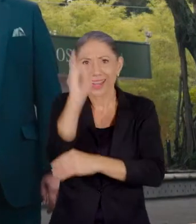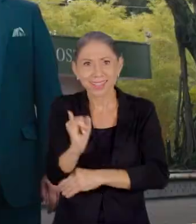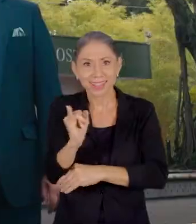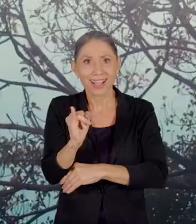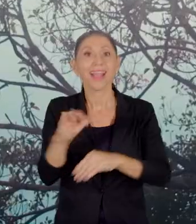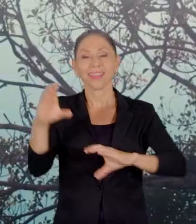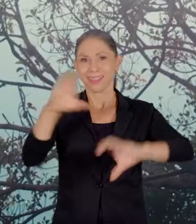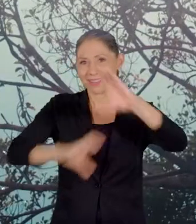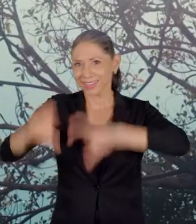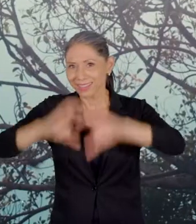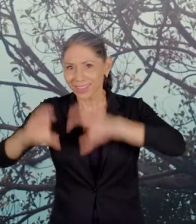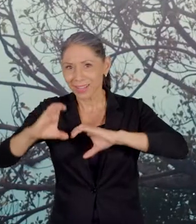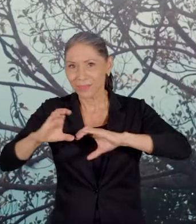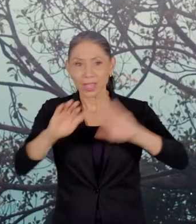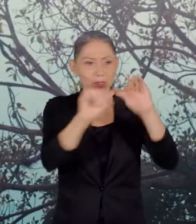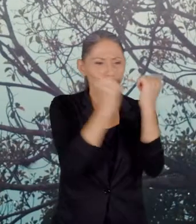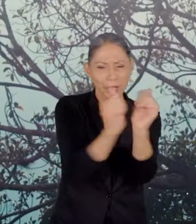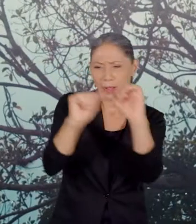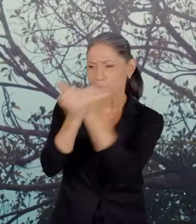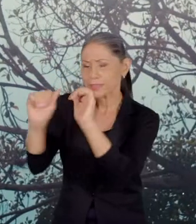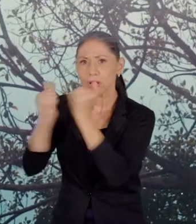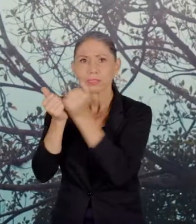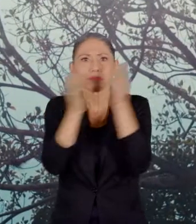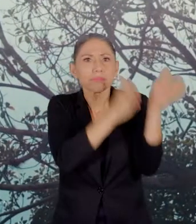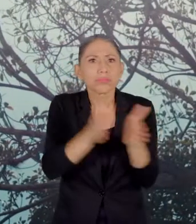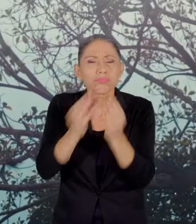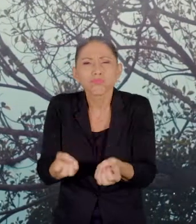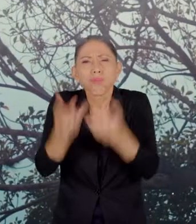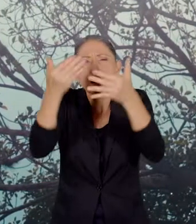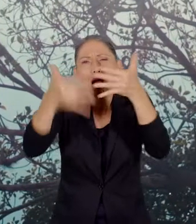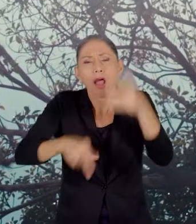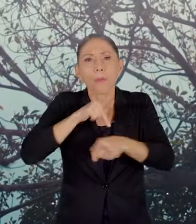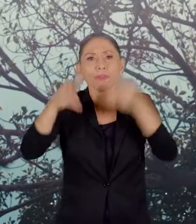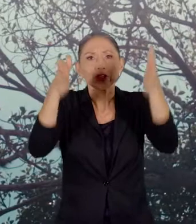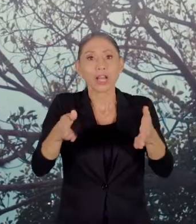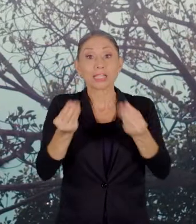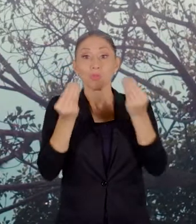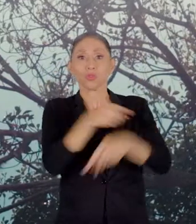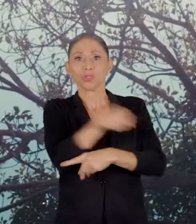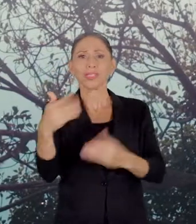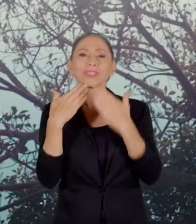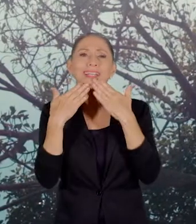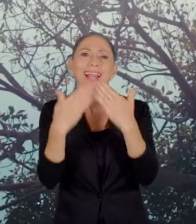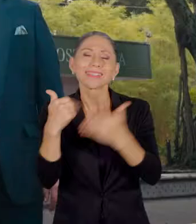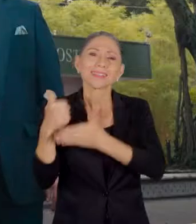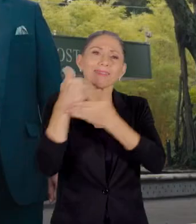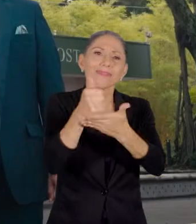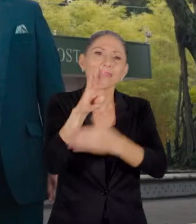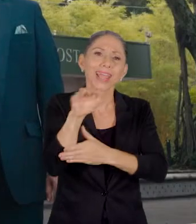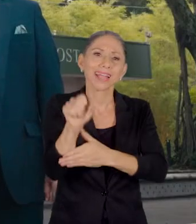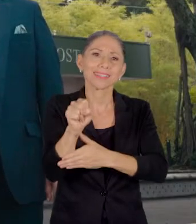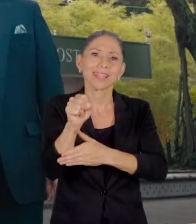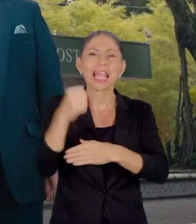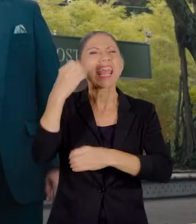científica. Sus aulas han formado miles de profesionales, muchos gracias a numerosas becas. ¿En qué año